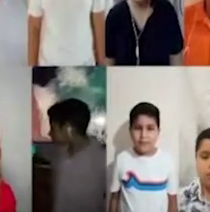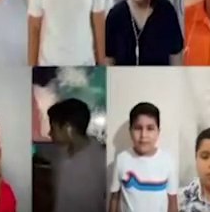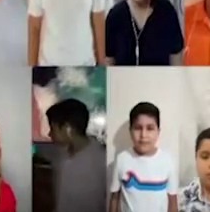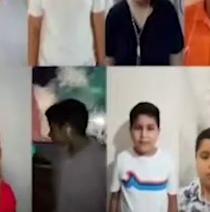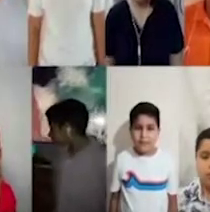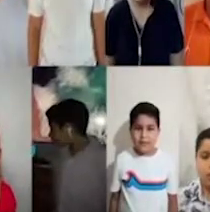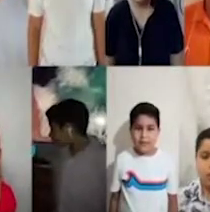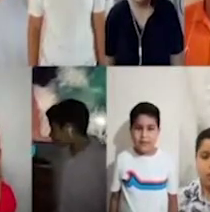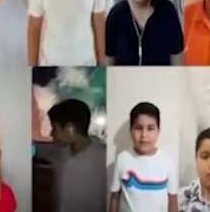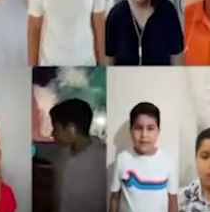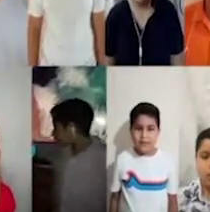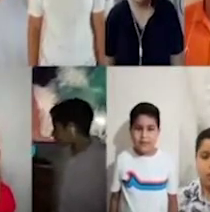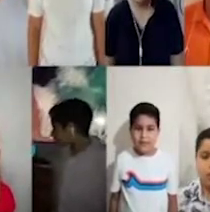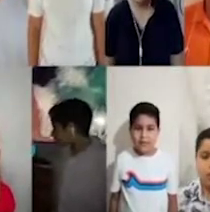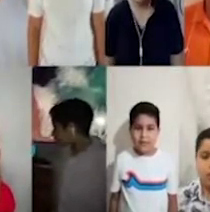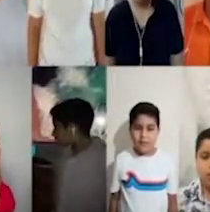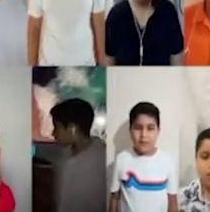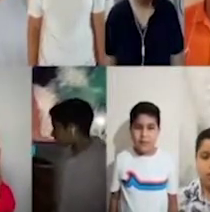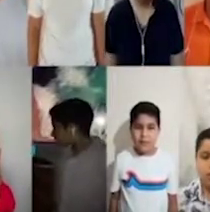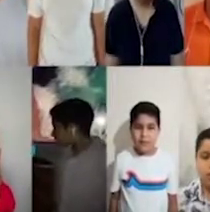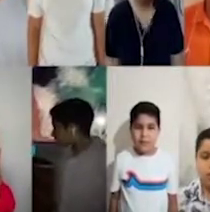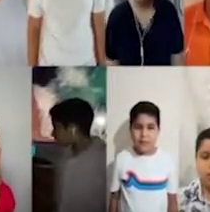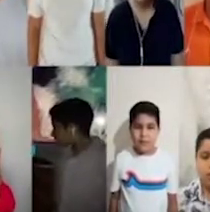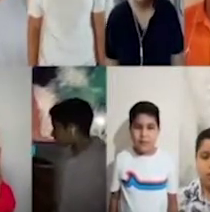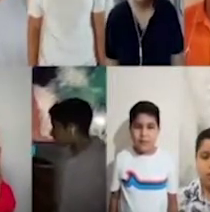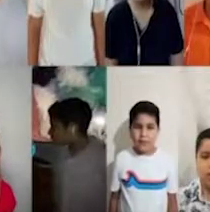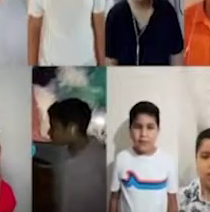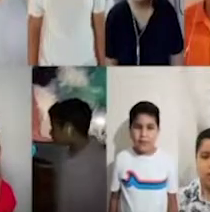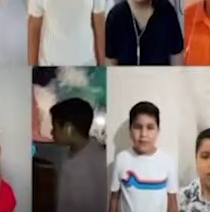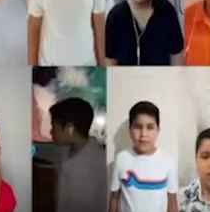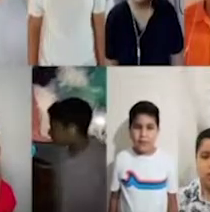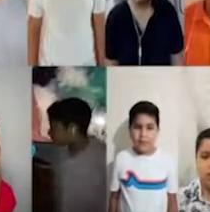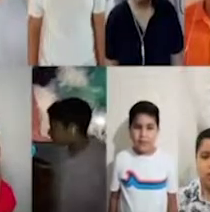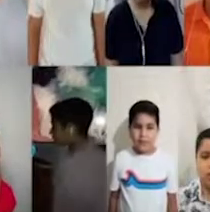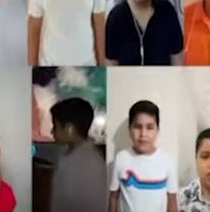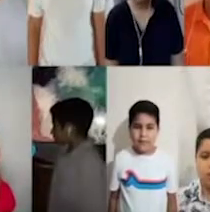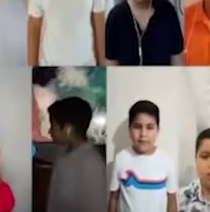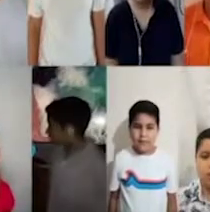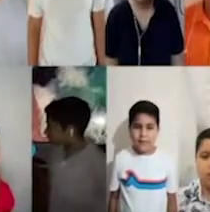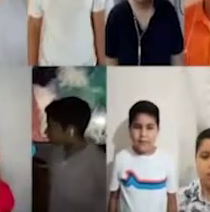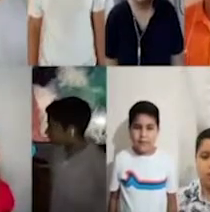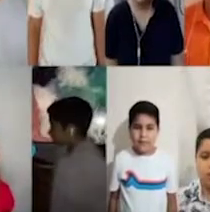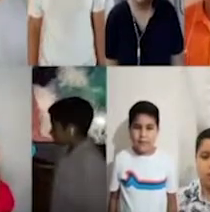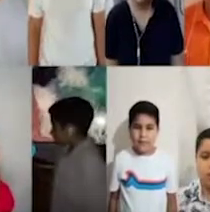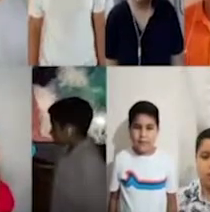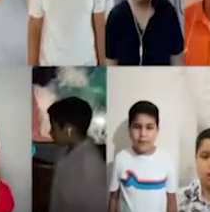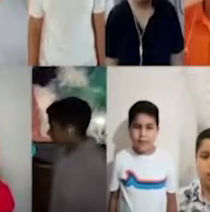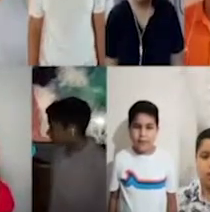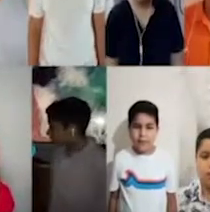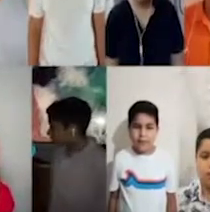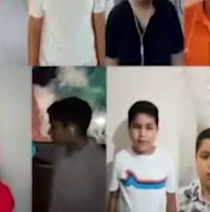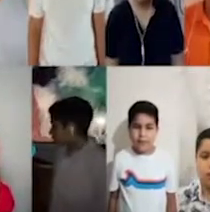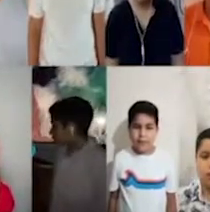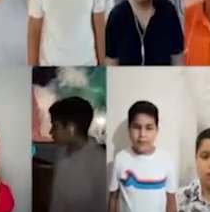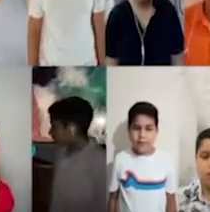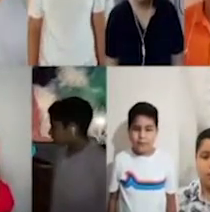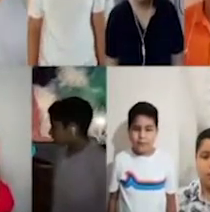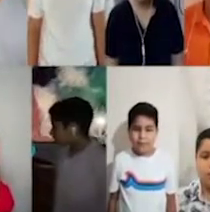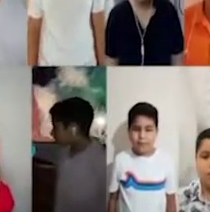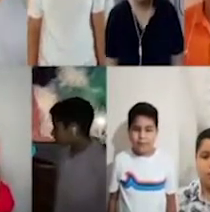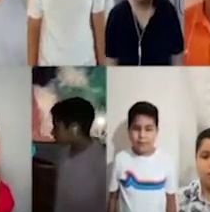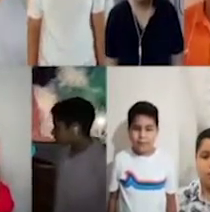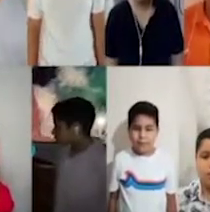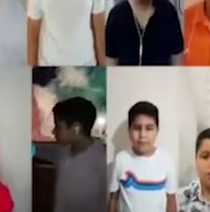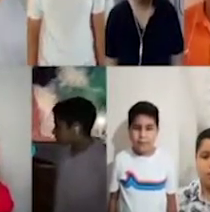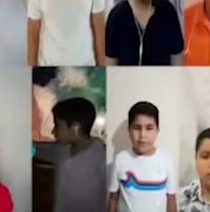La playa acercó y enviando a las mochitas por